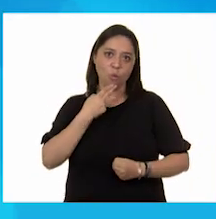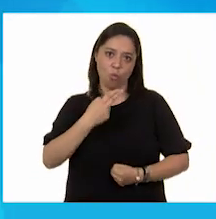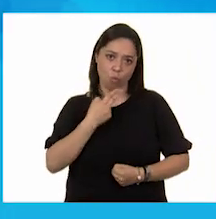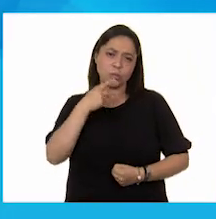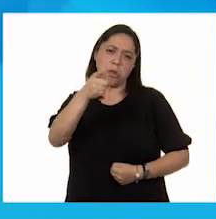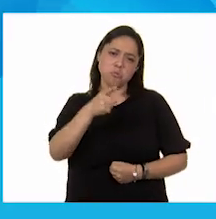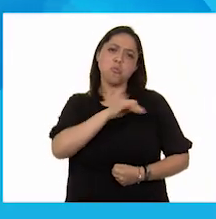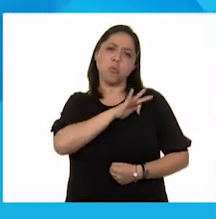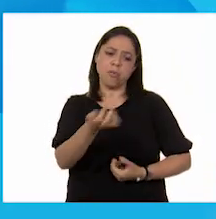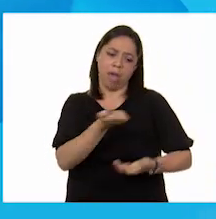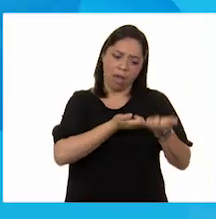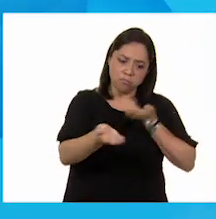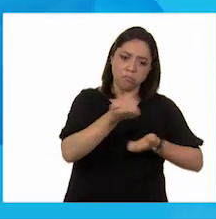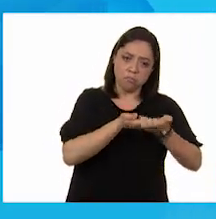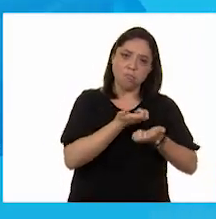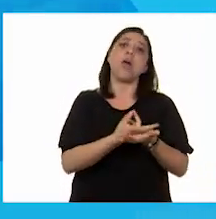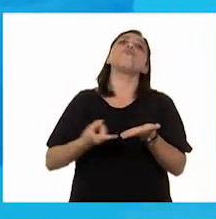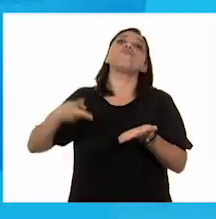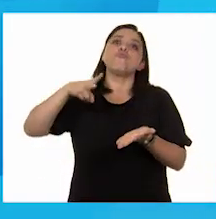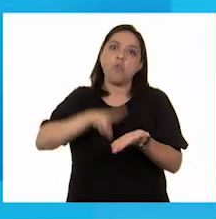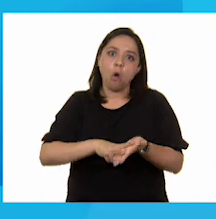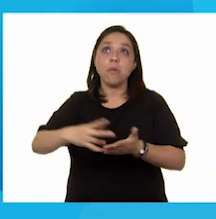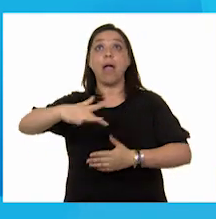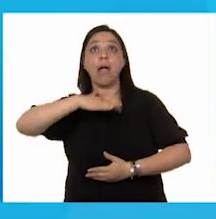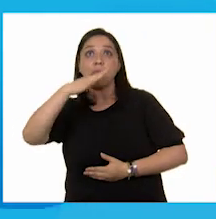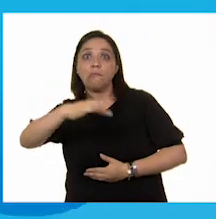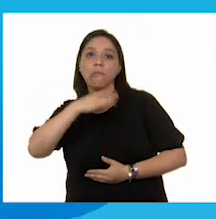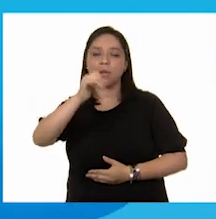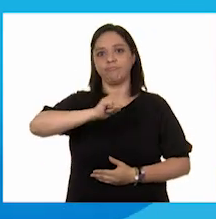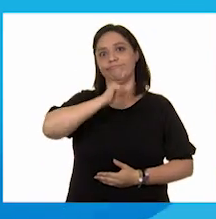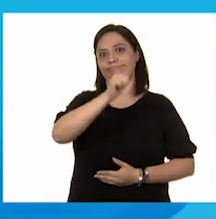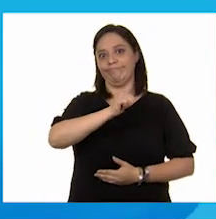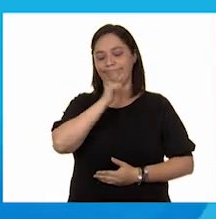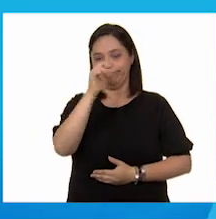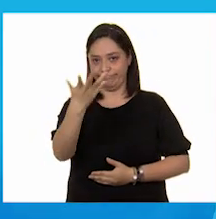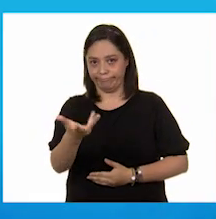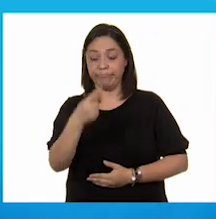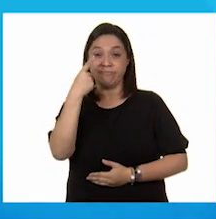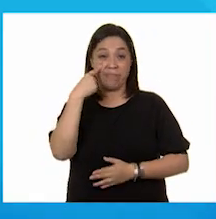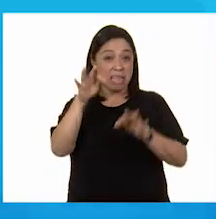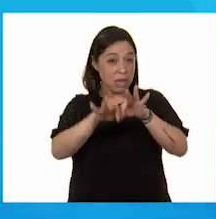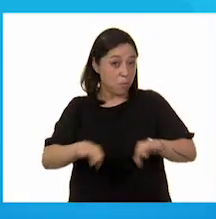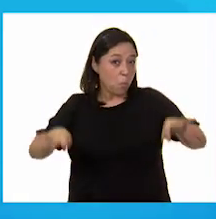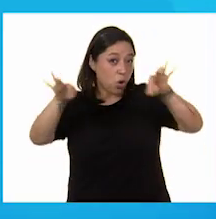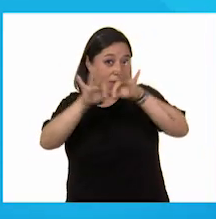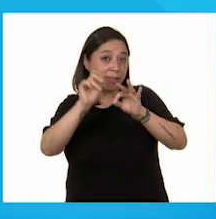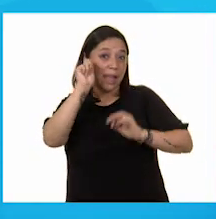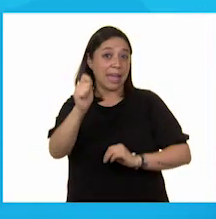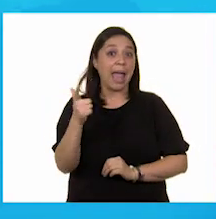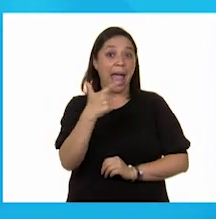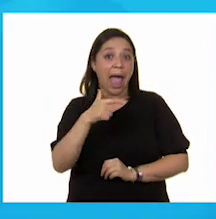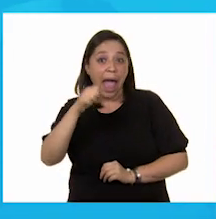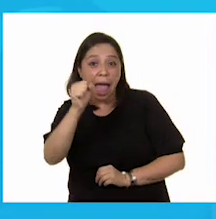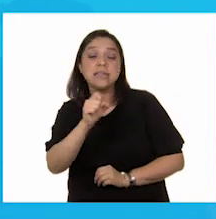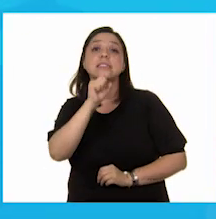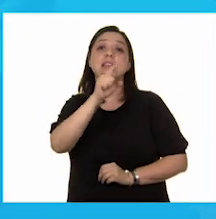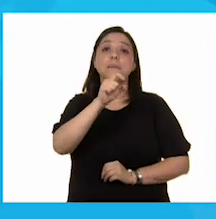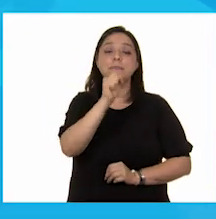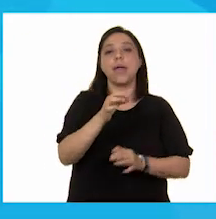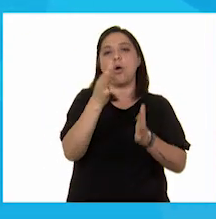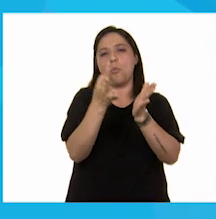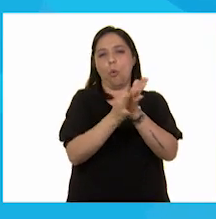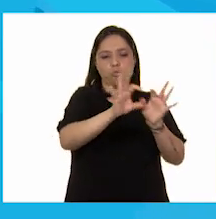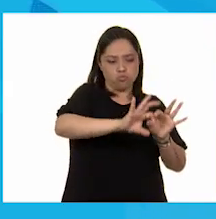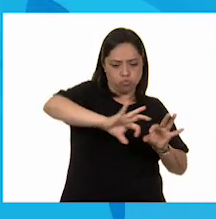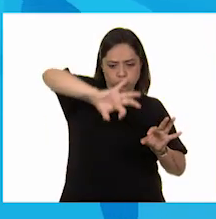ejercitarte y no contaminar. Es muy importante que revises tanto tus tanques de gas como tuberías. Que no tengan